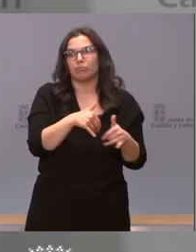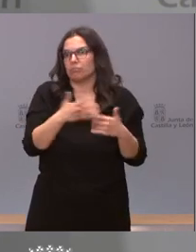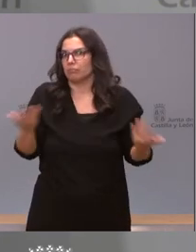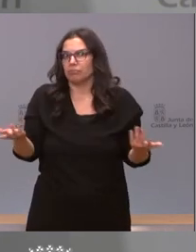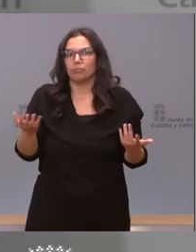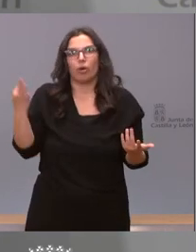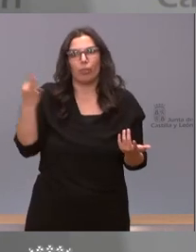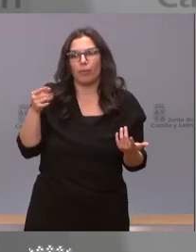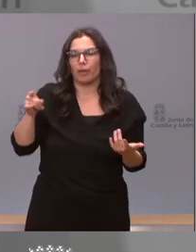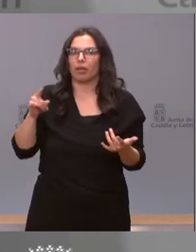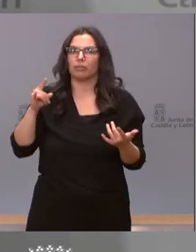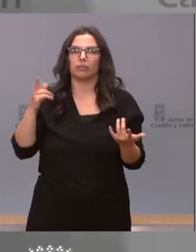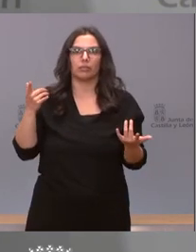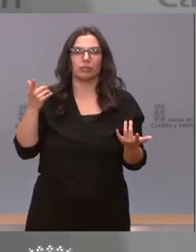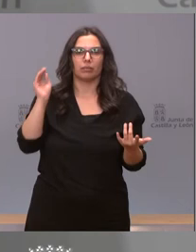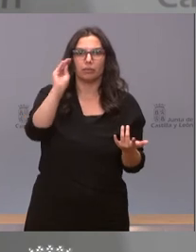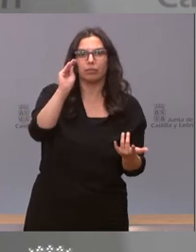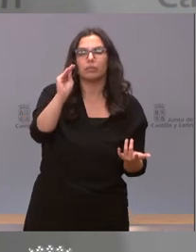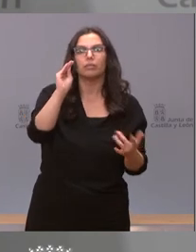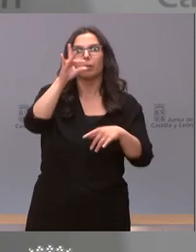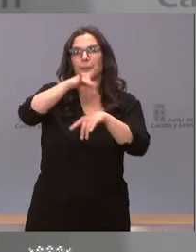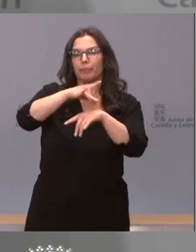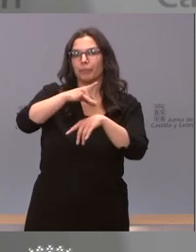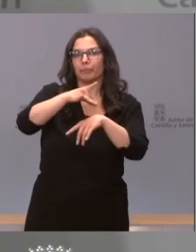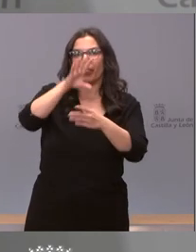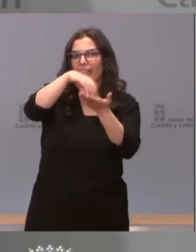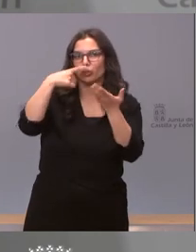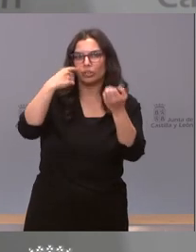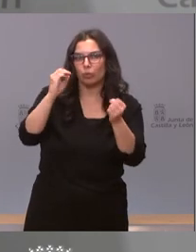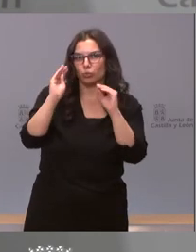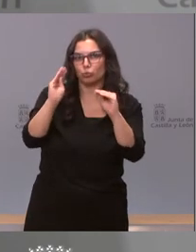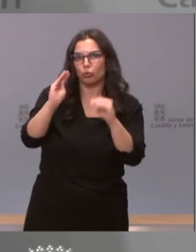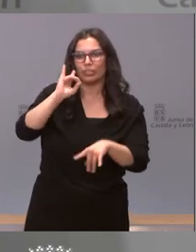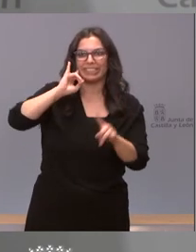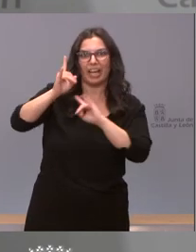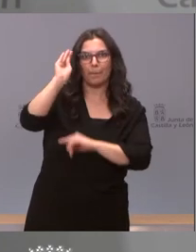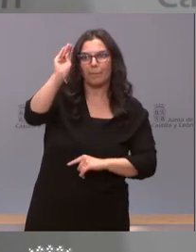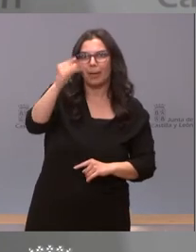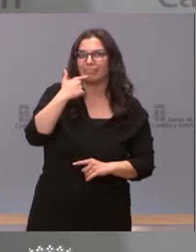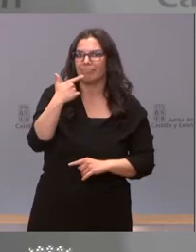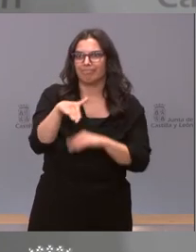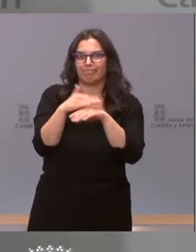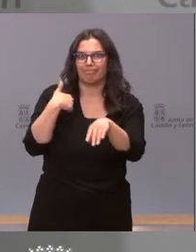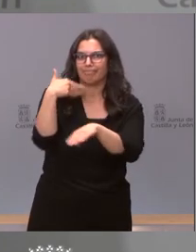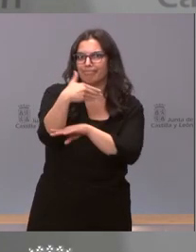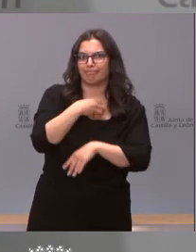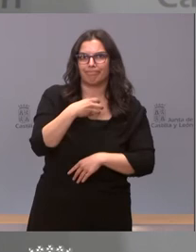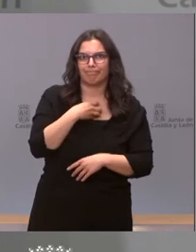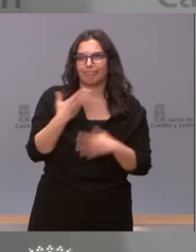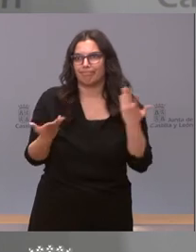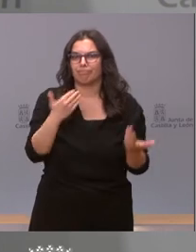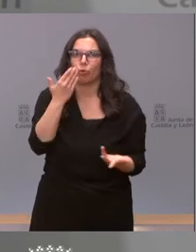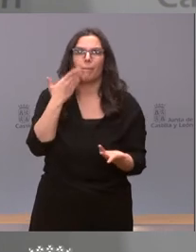hacer uno es ponerse en contacto con su centro y pedir una respuesta pero en este momento